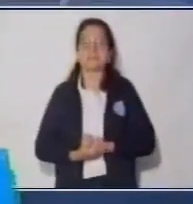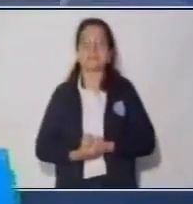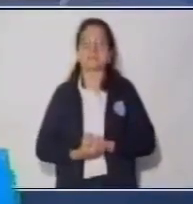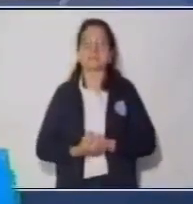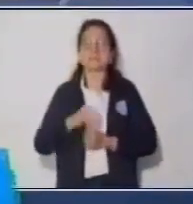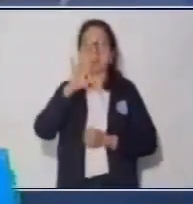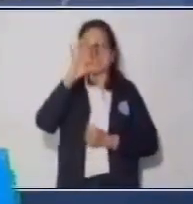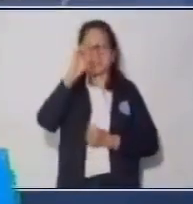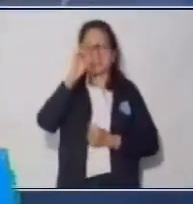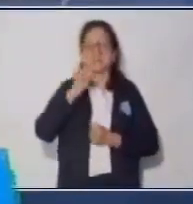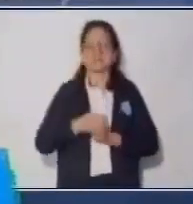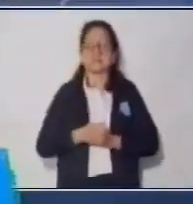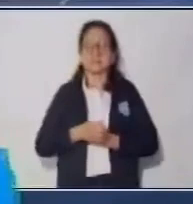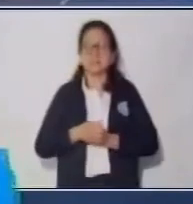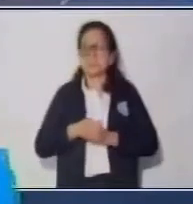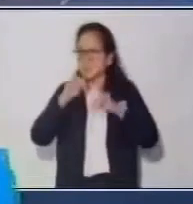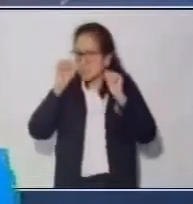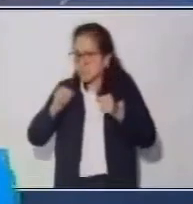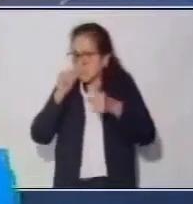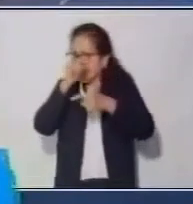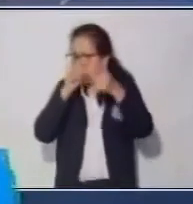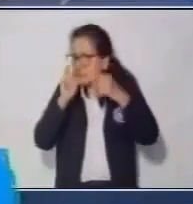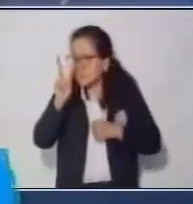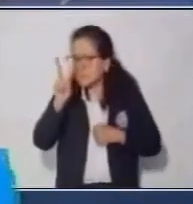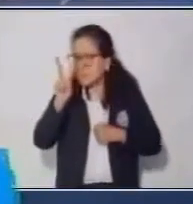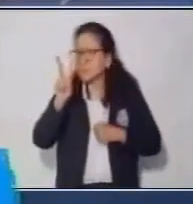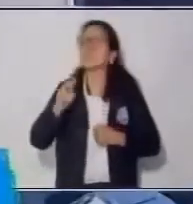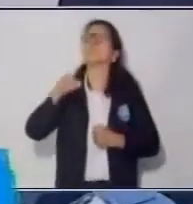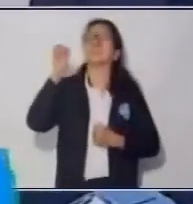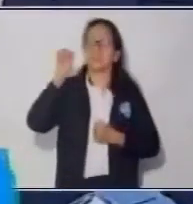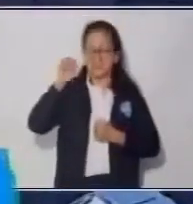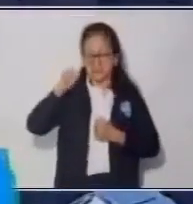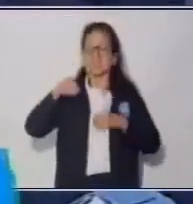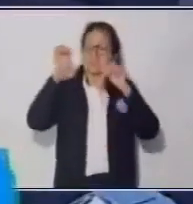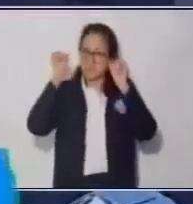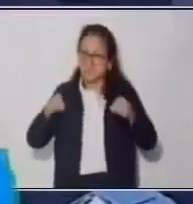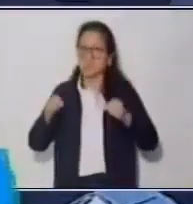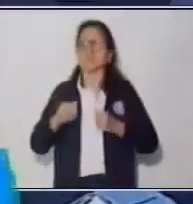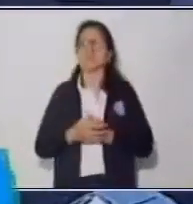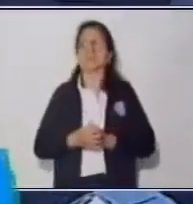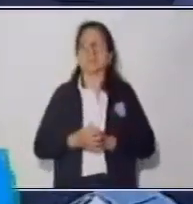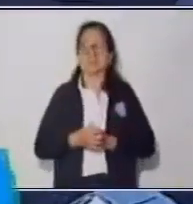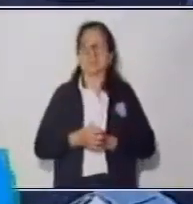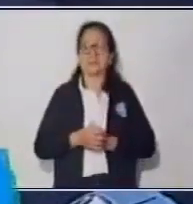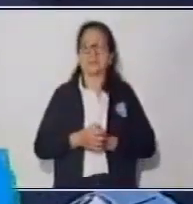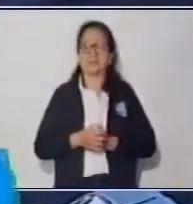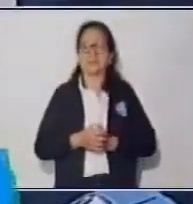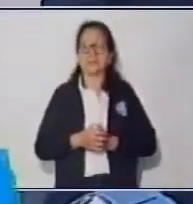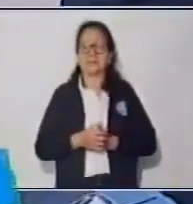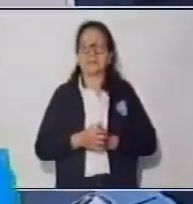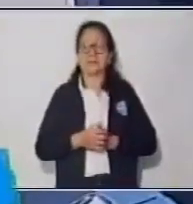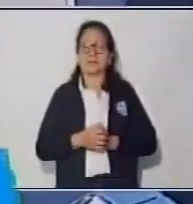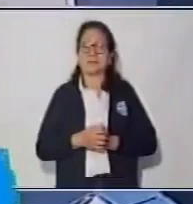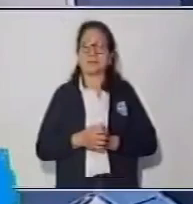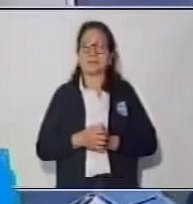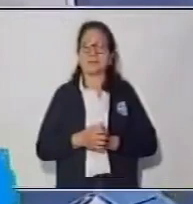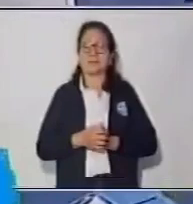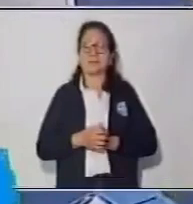¿30 es divisible dentro de 2? Sí. Excelente. Luego,